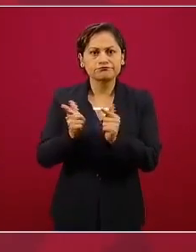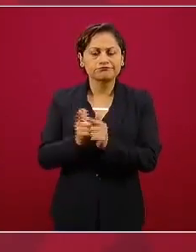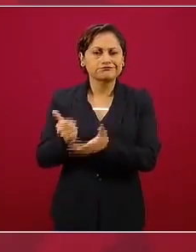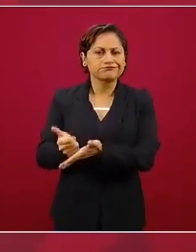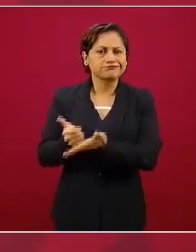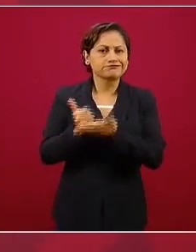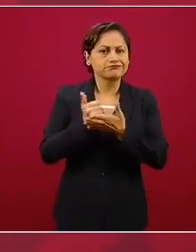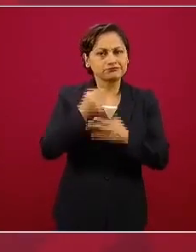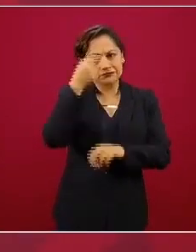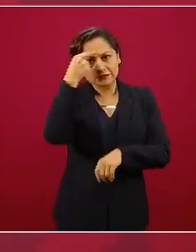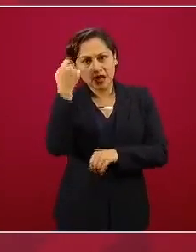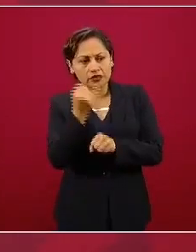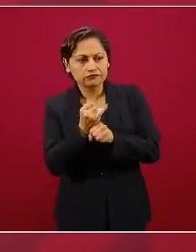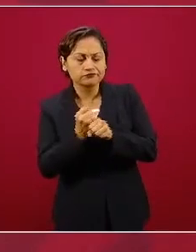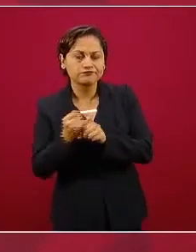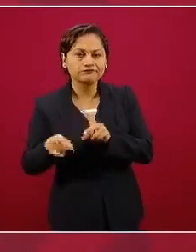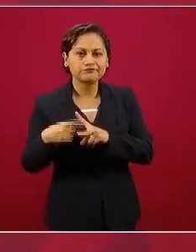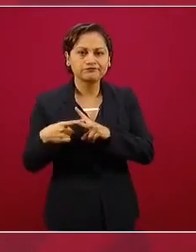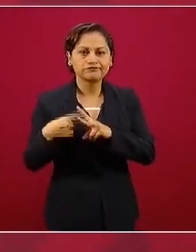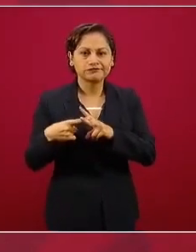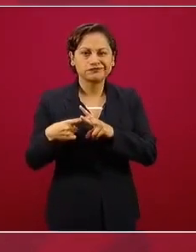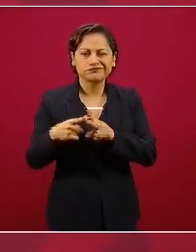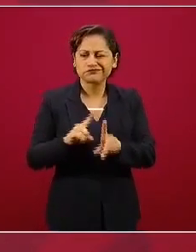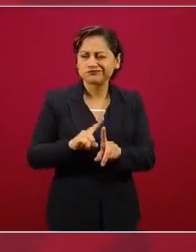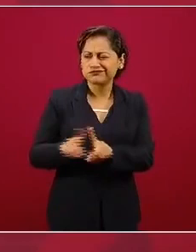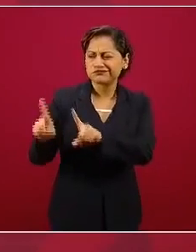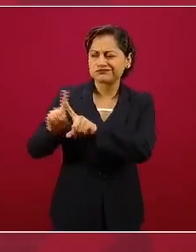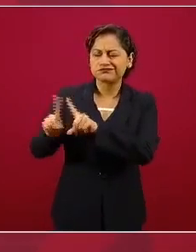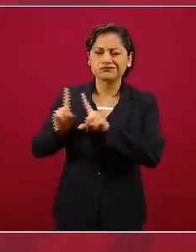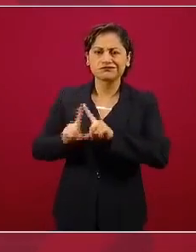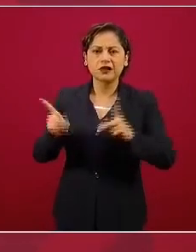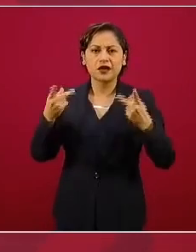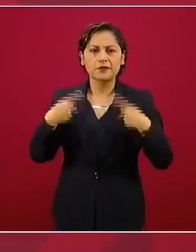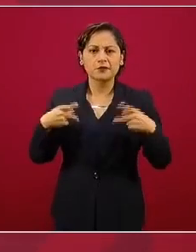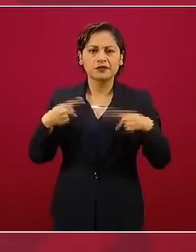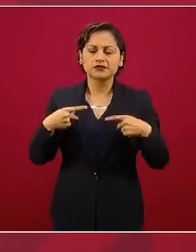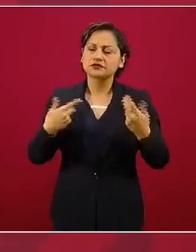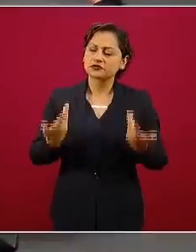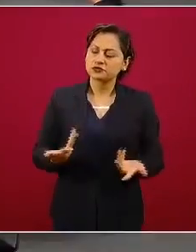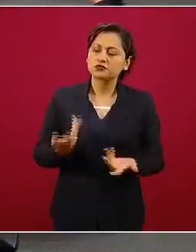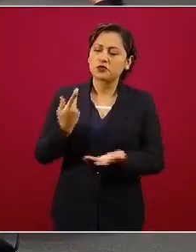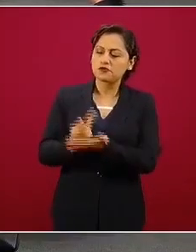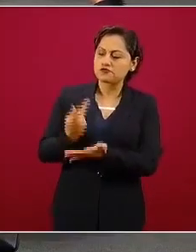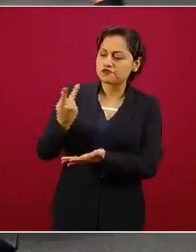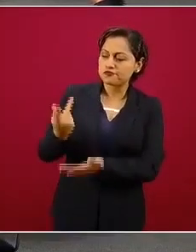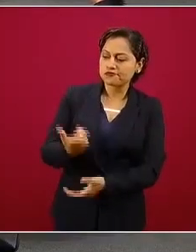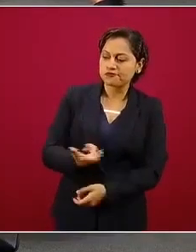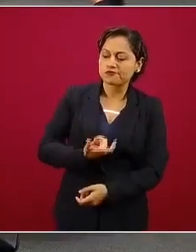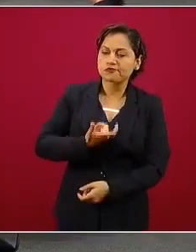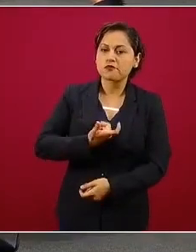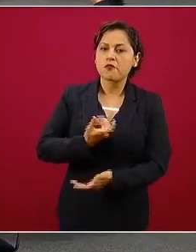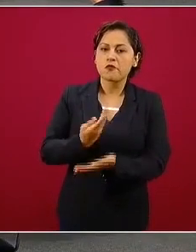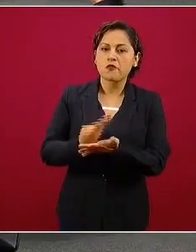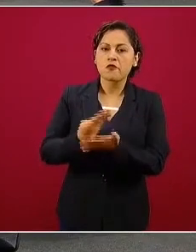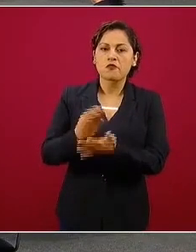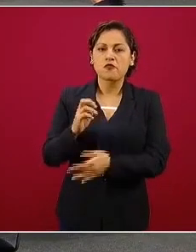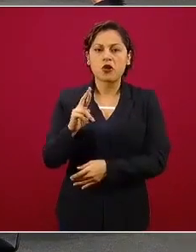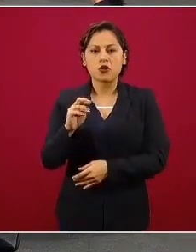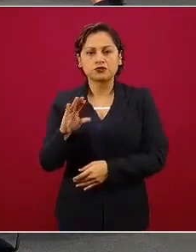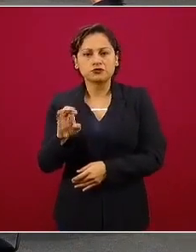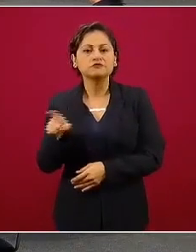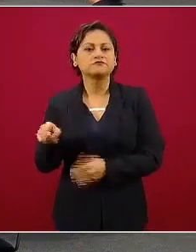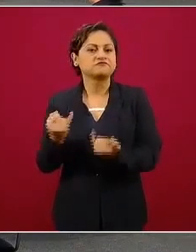Entonces, también para ellos el bronce, para ellos un reconocimiento.